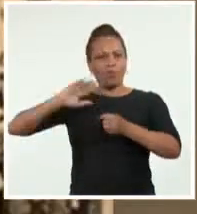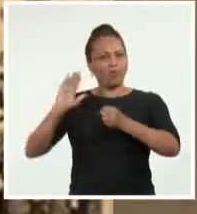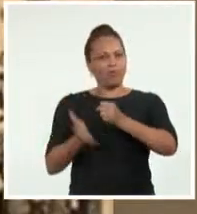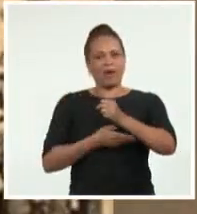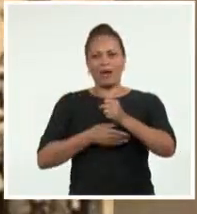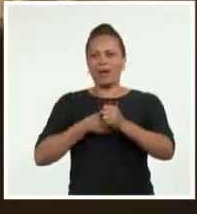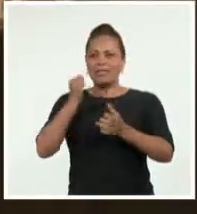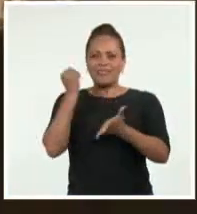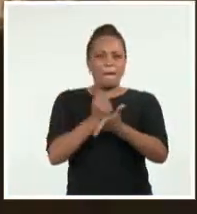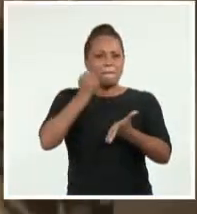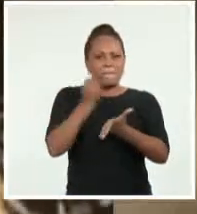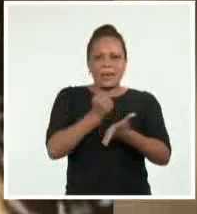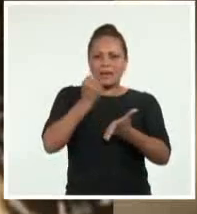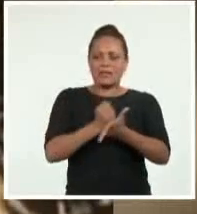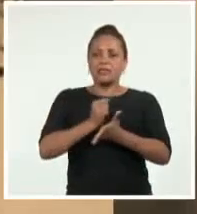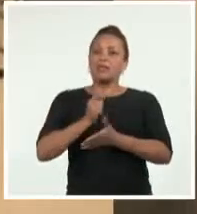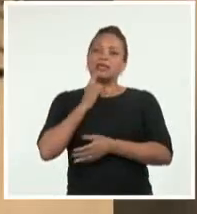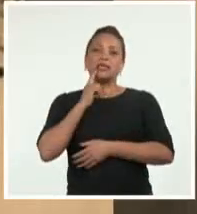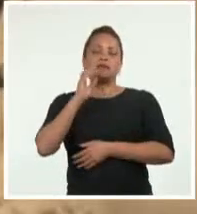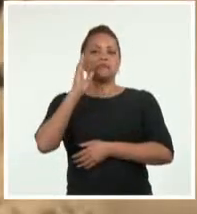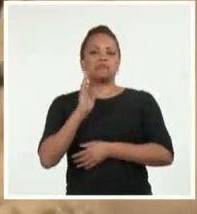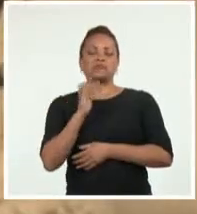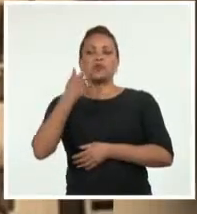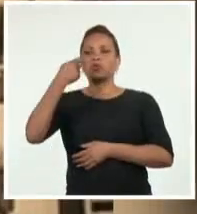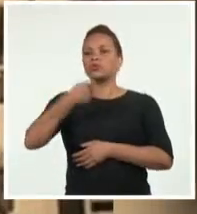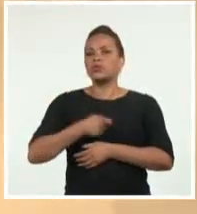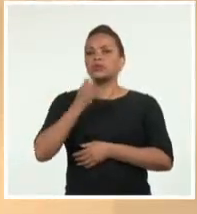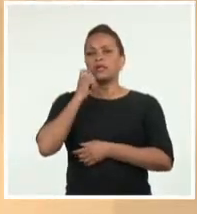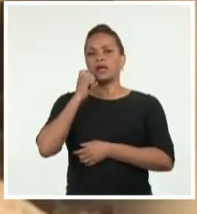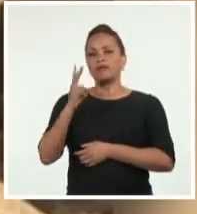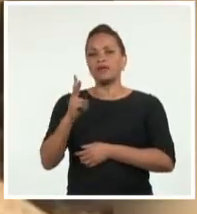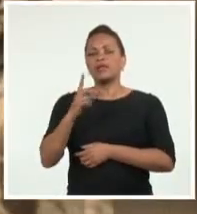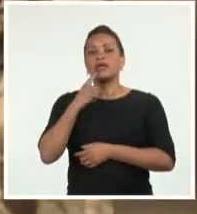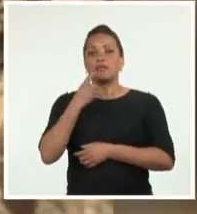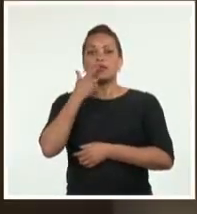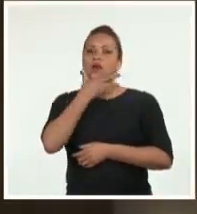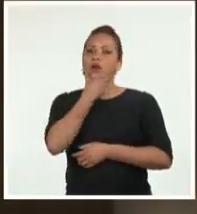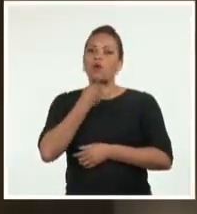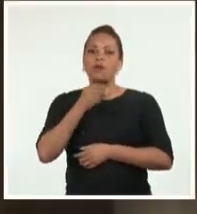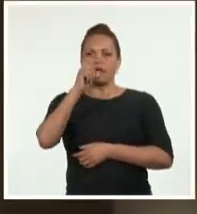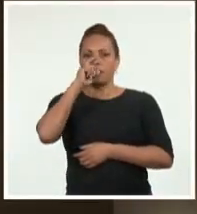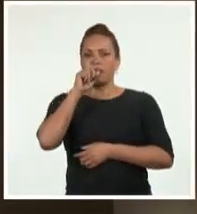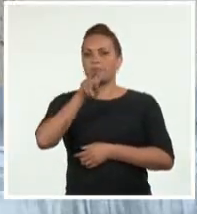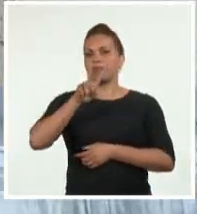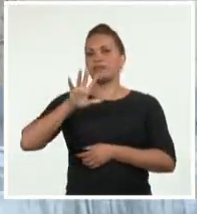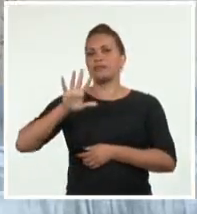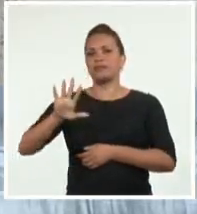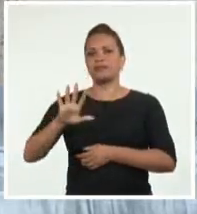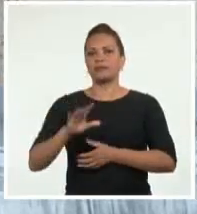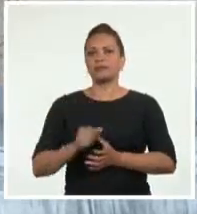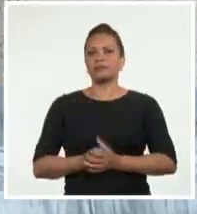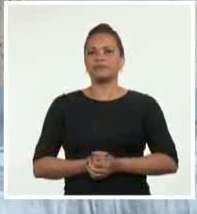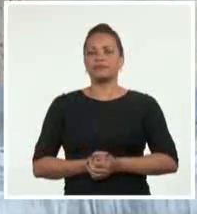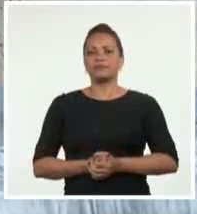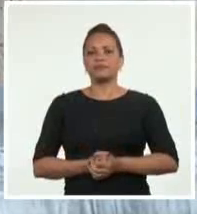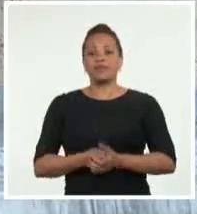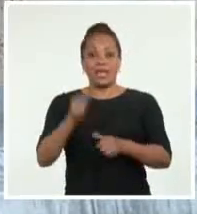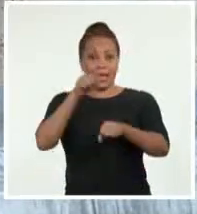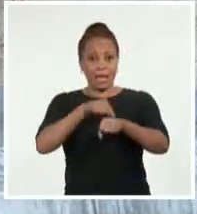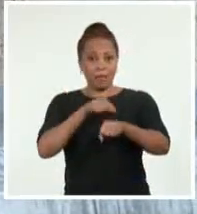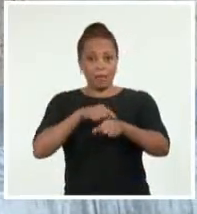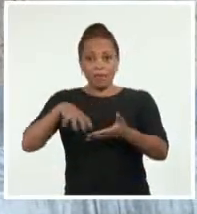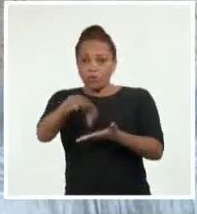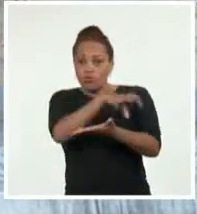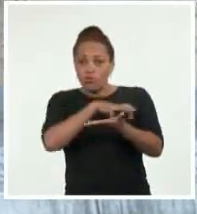destrozados y respetando la justicia y la vida de un joven de sólo 25 años. Justo en el mismo